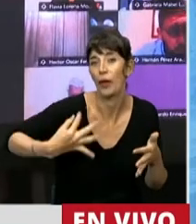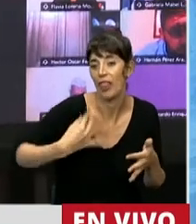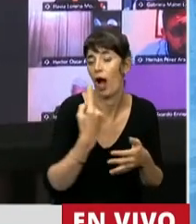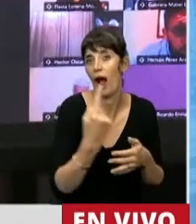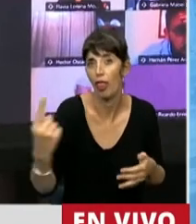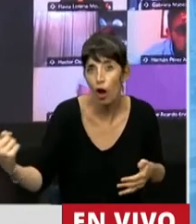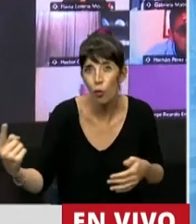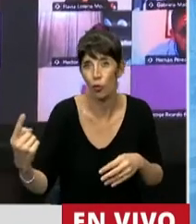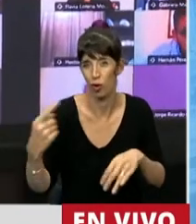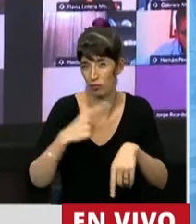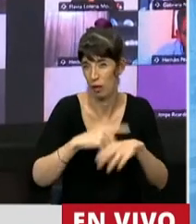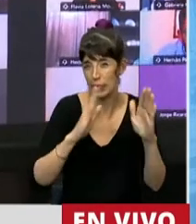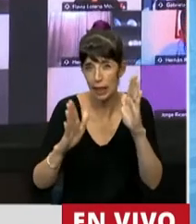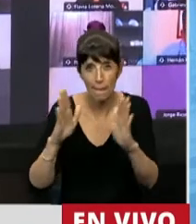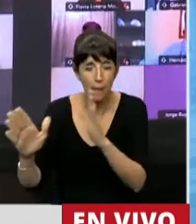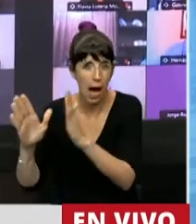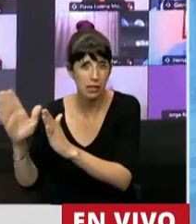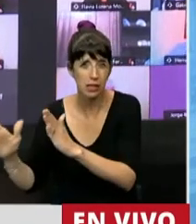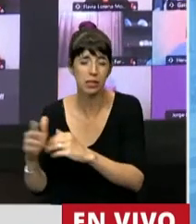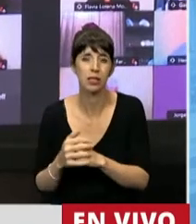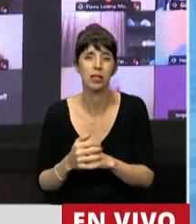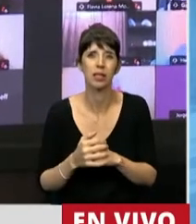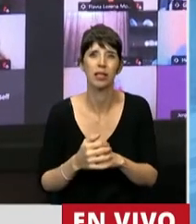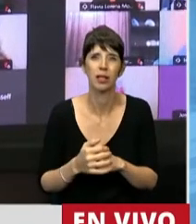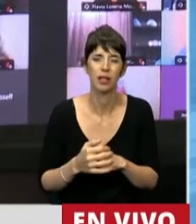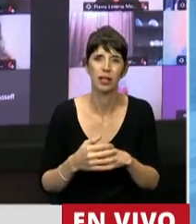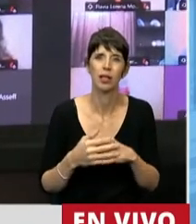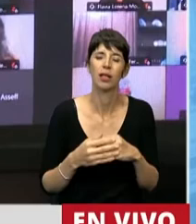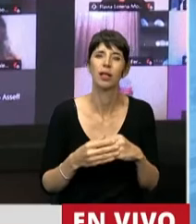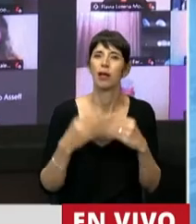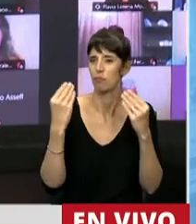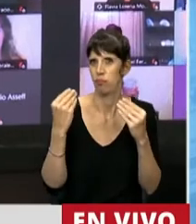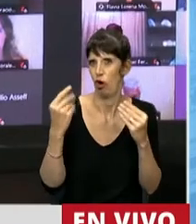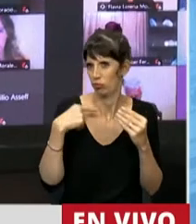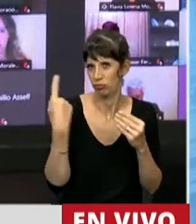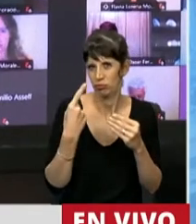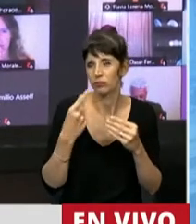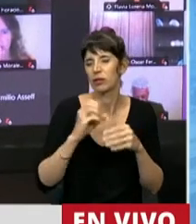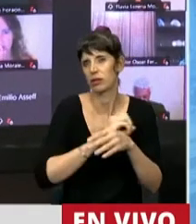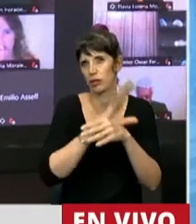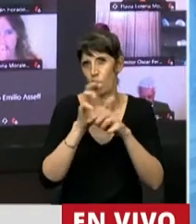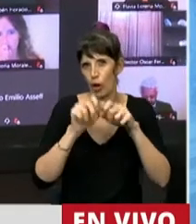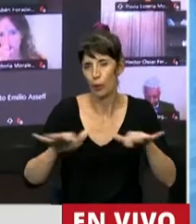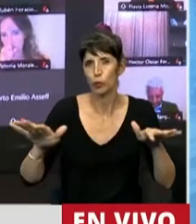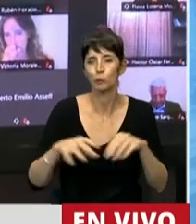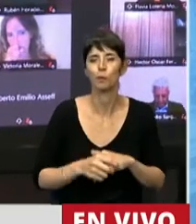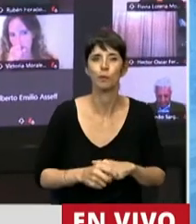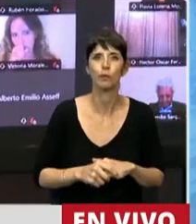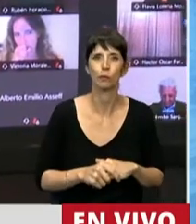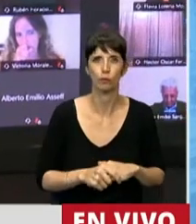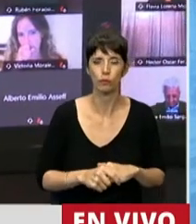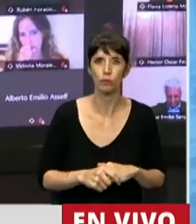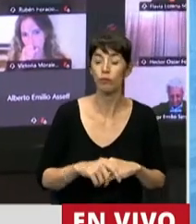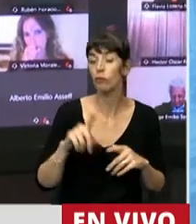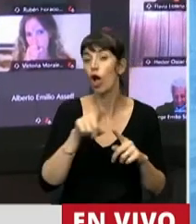durante las diferentes etapas que ha atravesado la lucha contra esta pandemia. Otro capítulo importante que creo que se ha tomado